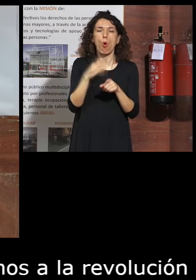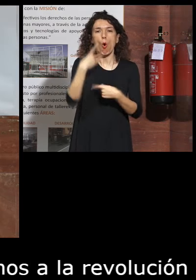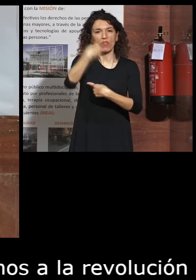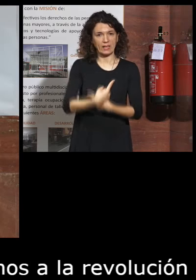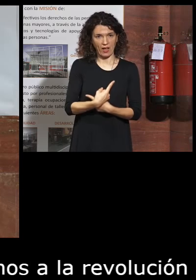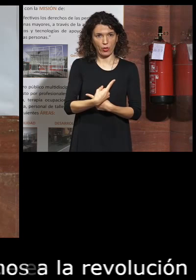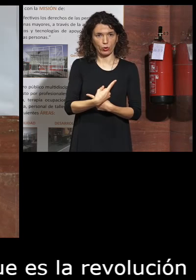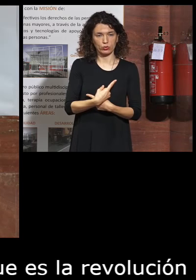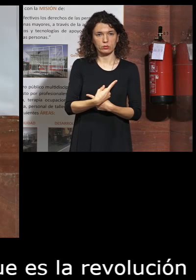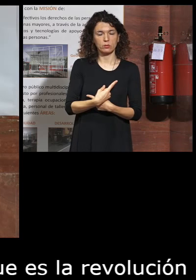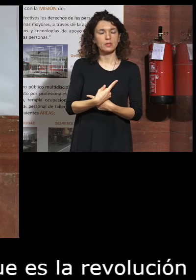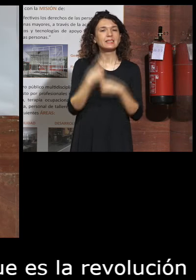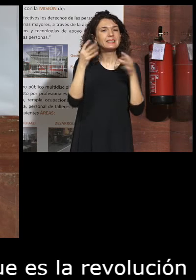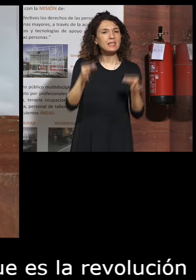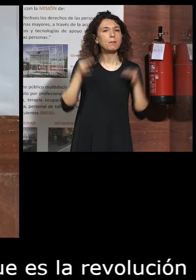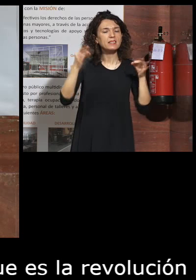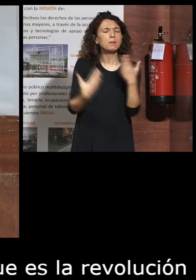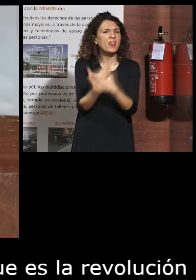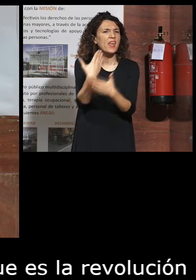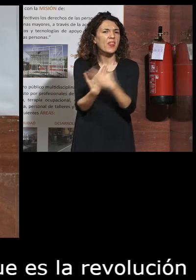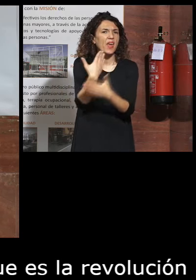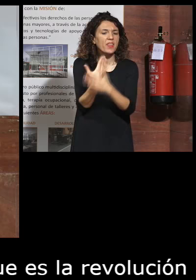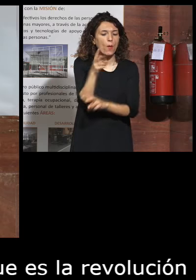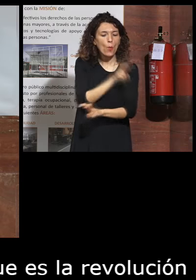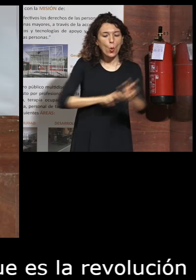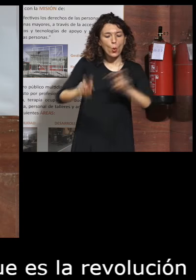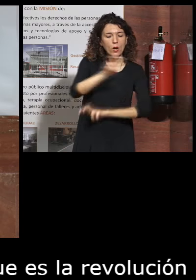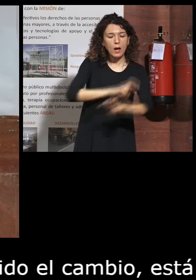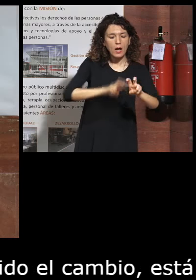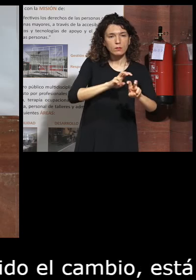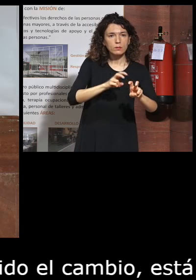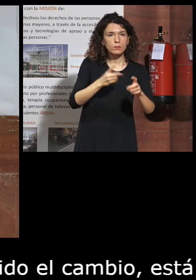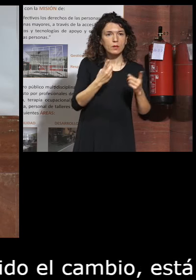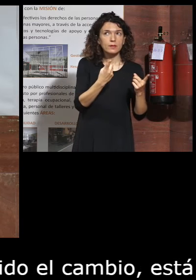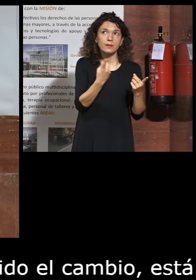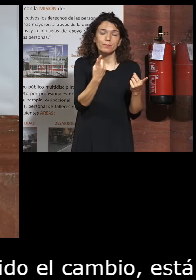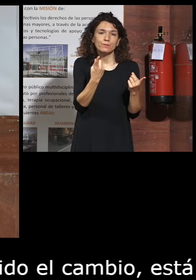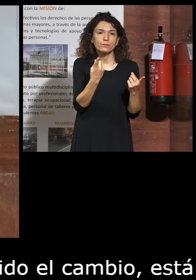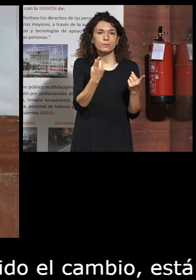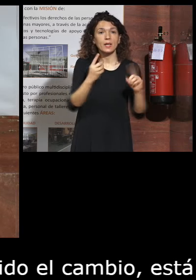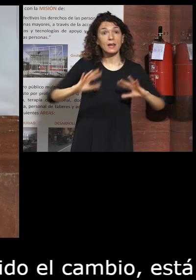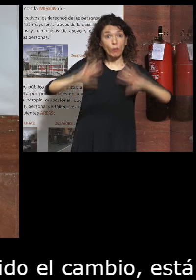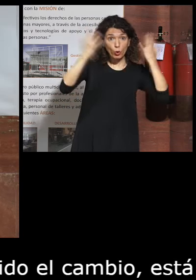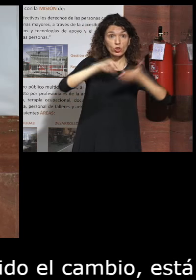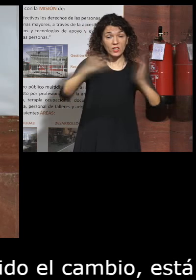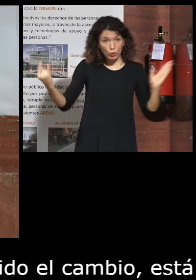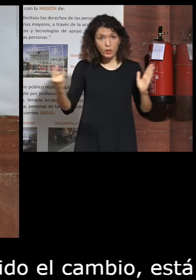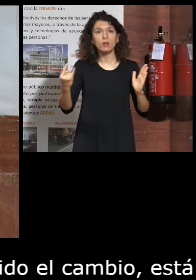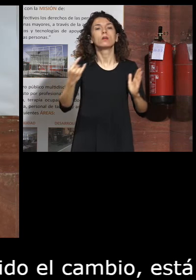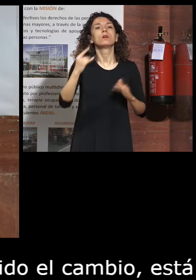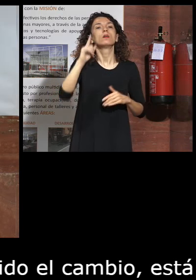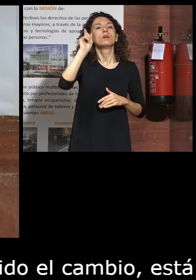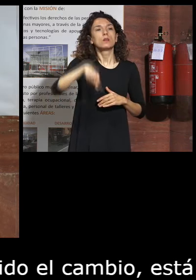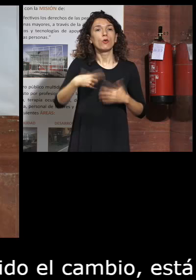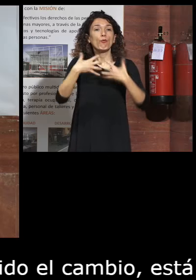también de manera permanente y diaria, a buscar la asociación necesaria entre la revolución tecnológica y